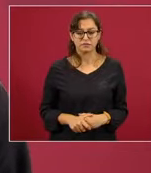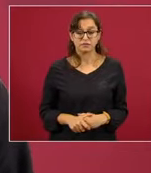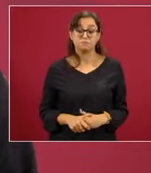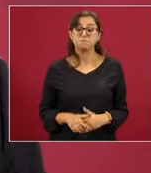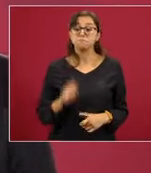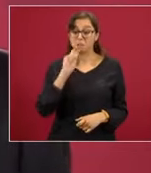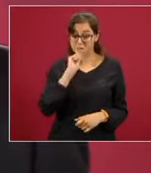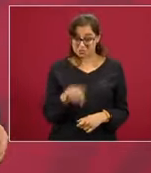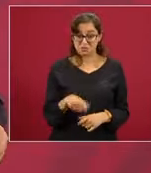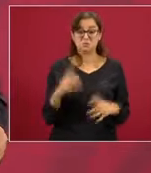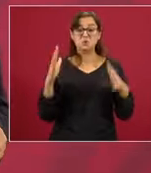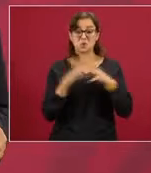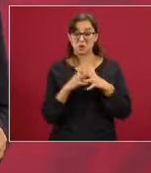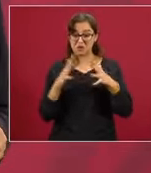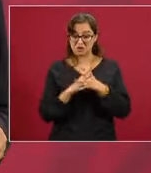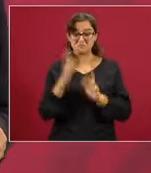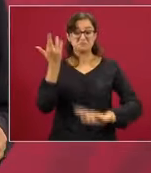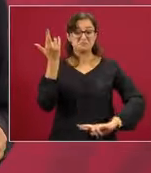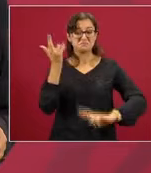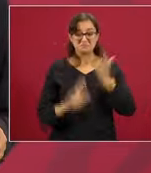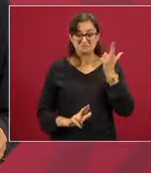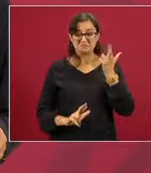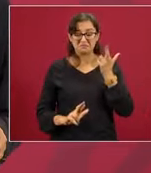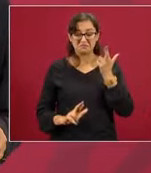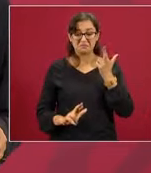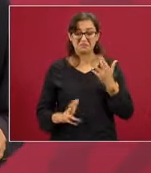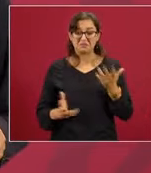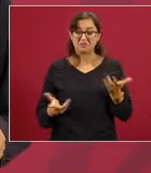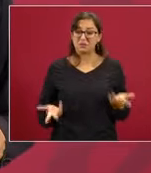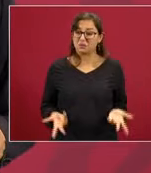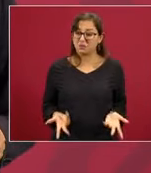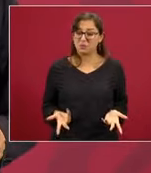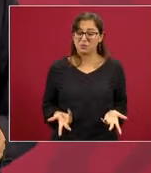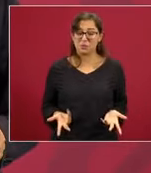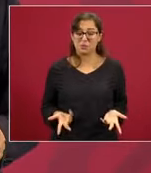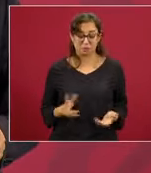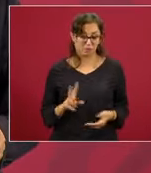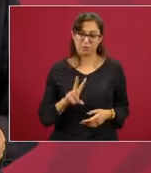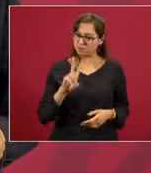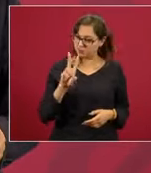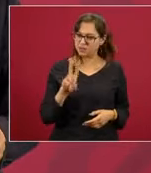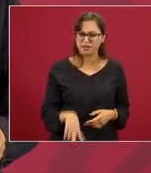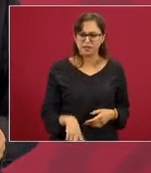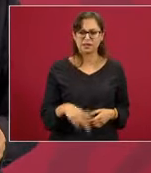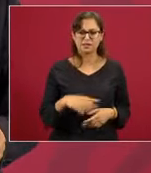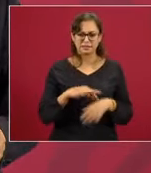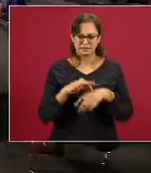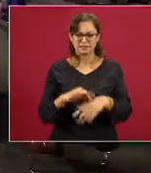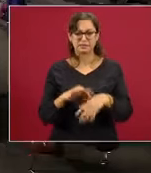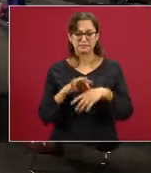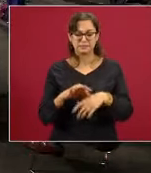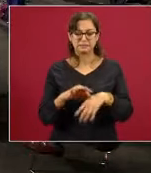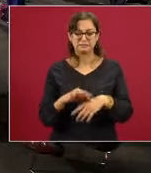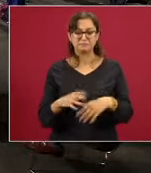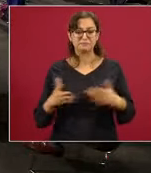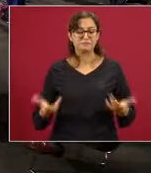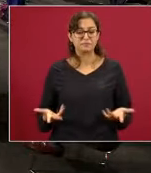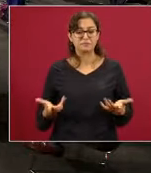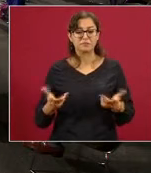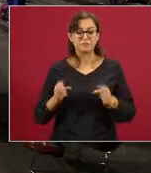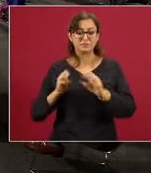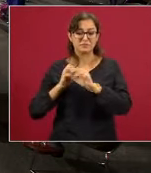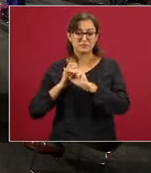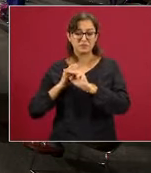estamos hablando guardadas todas las proporciones de que desgraciadamente en el mundo